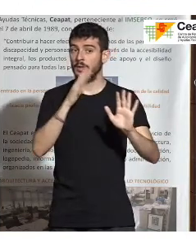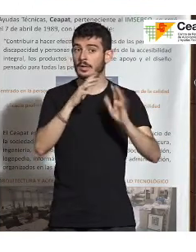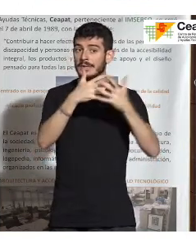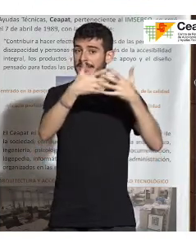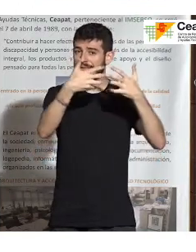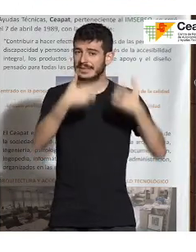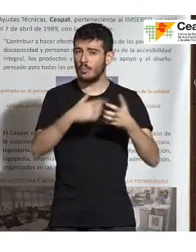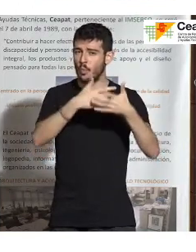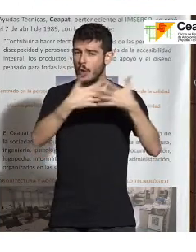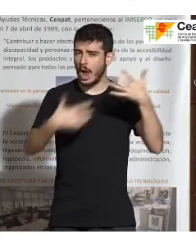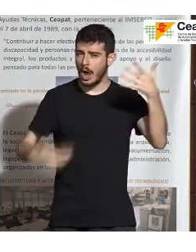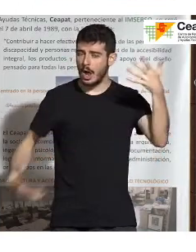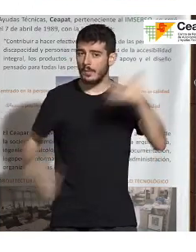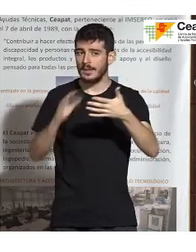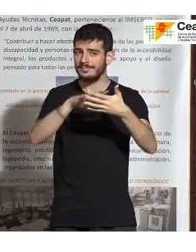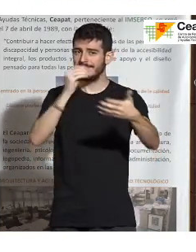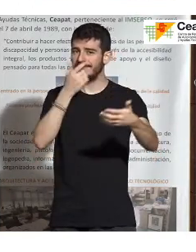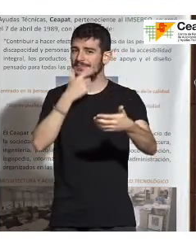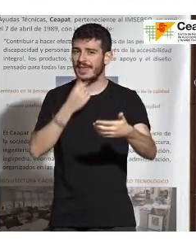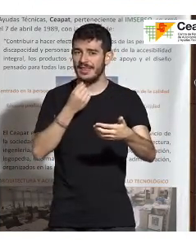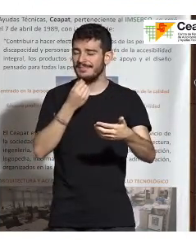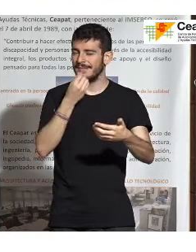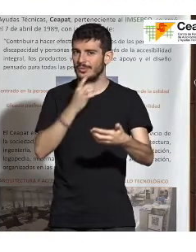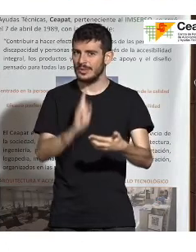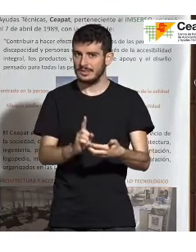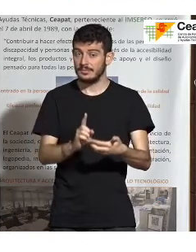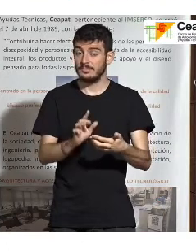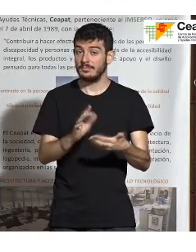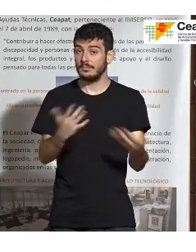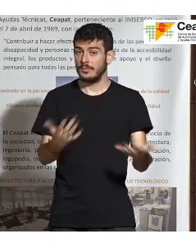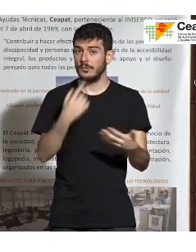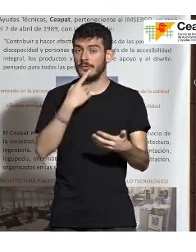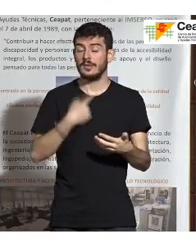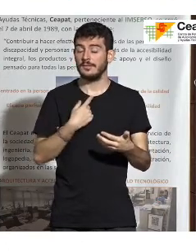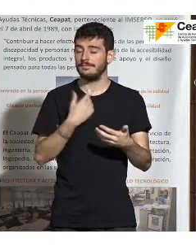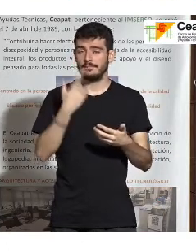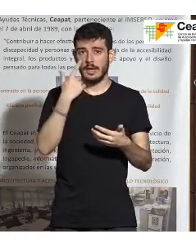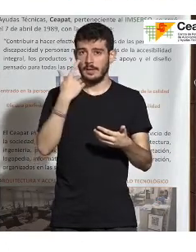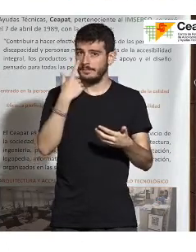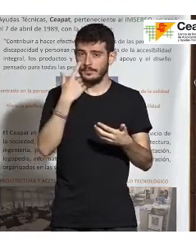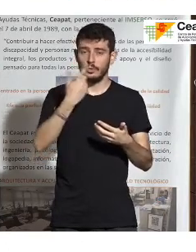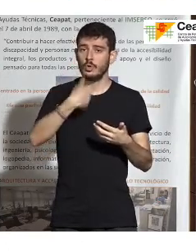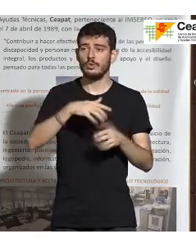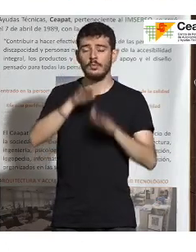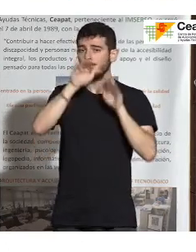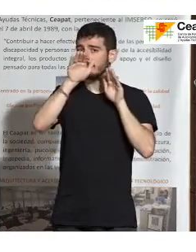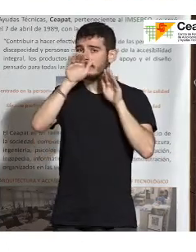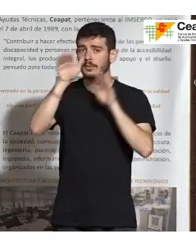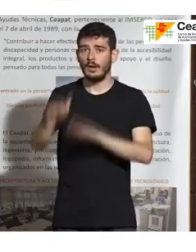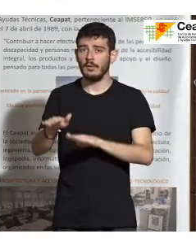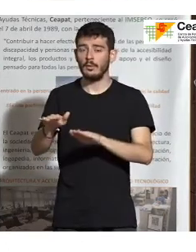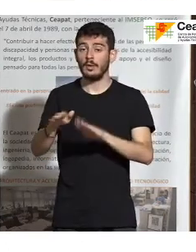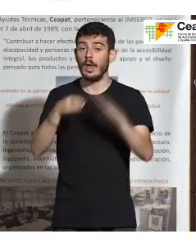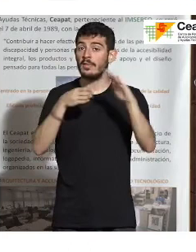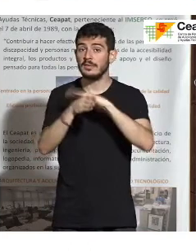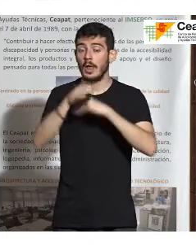comprender y, entonces, nos dicen «Mirad, estamos muy a favor de cumplir con la accesibilidad, pero